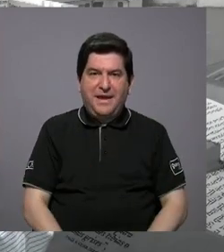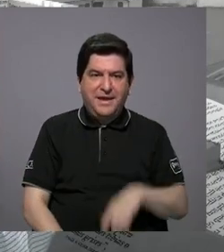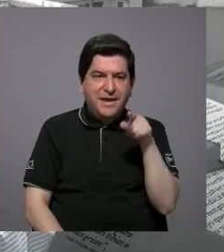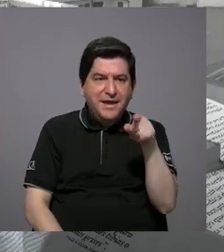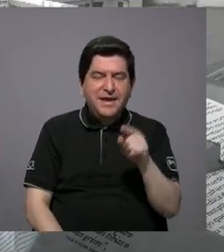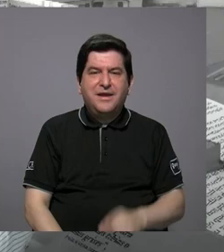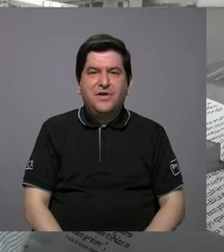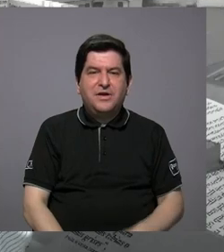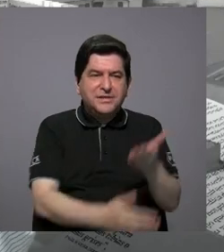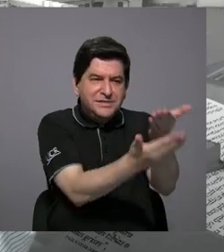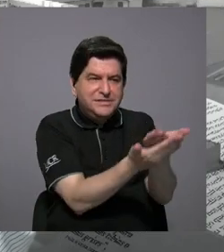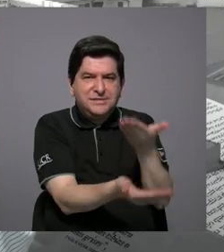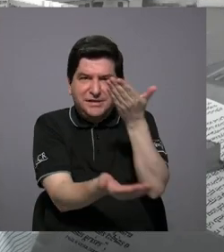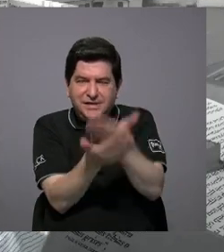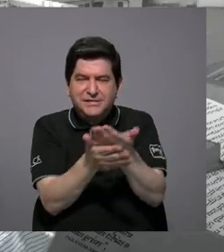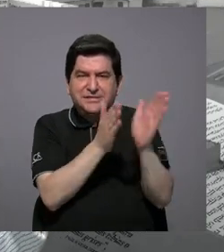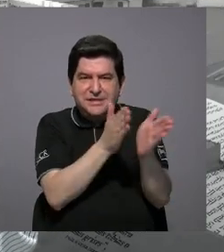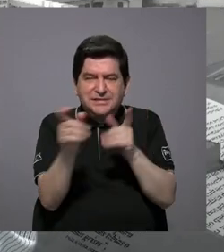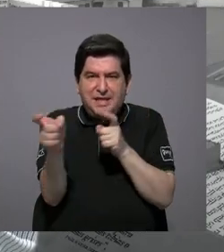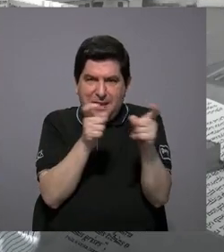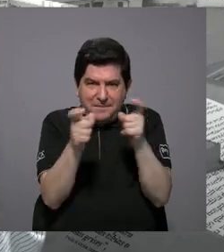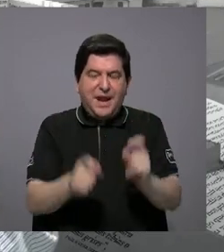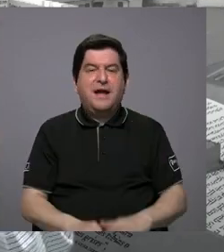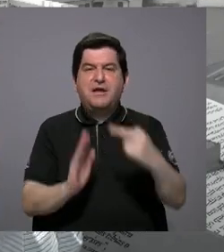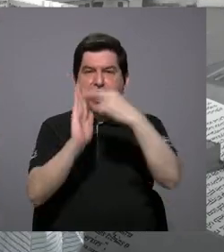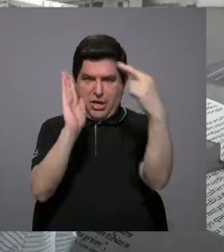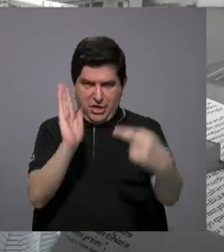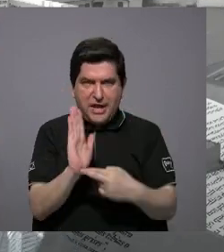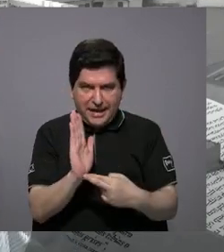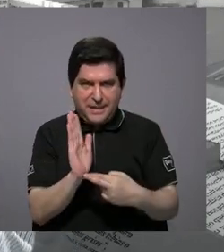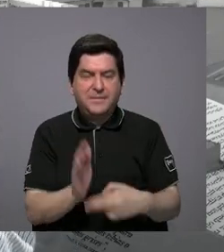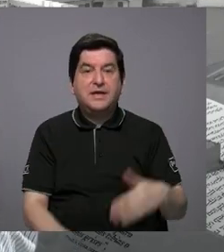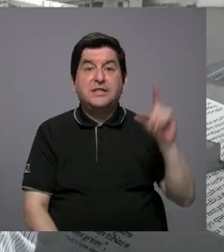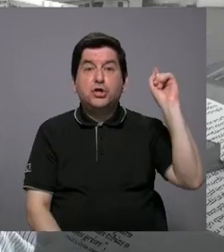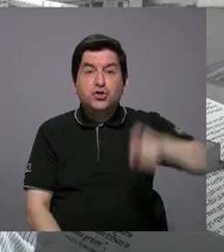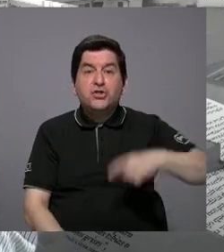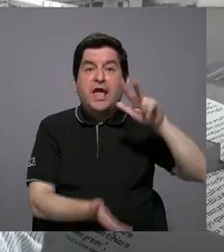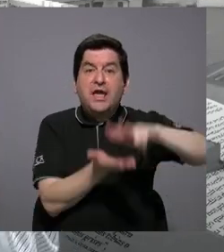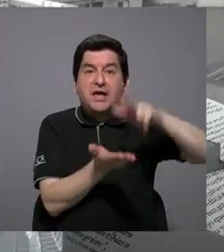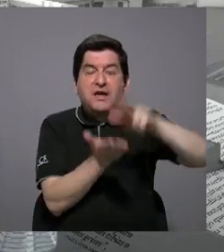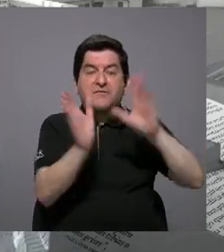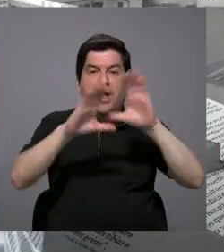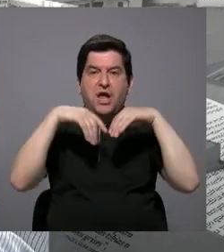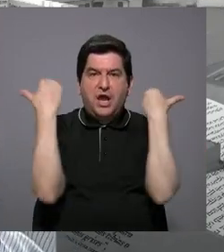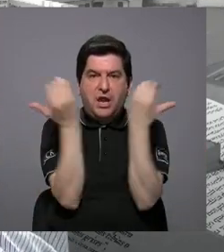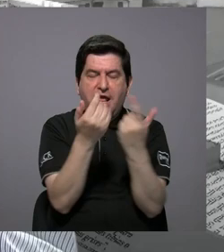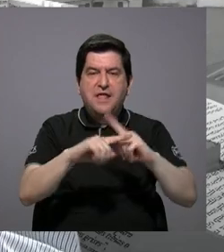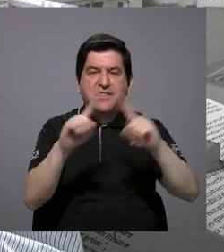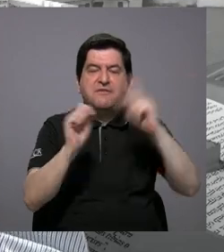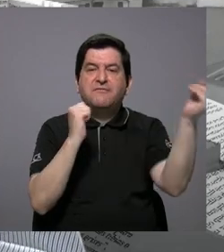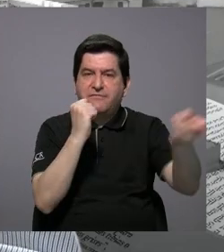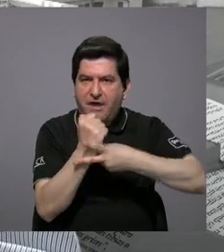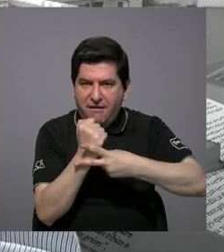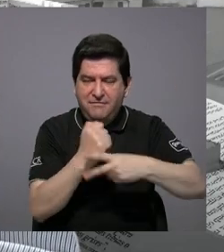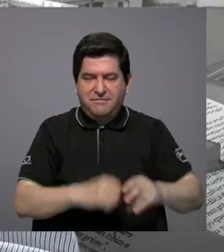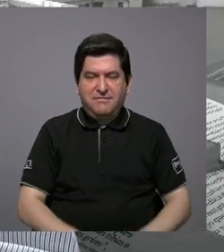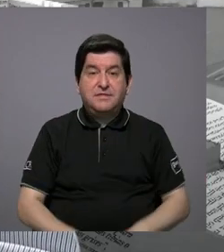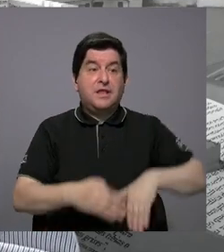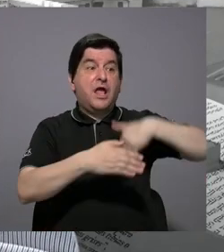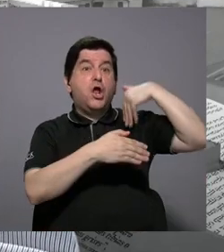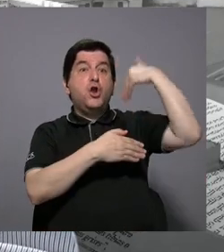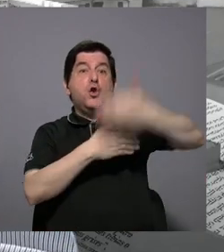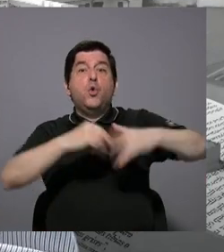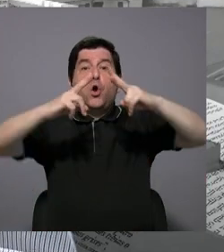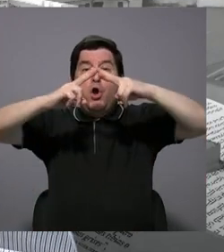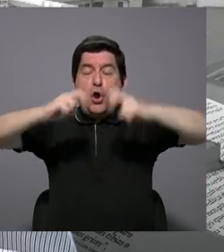propuestas de plan regulador y esos reglamentos tienen que ser aprobados por el Consejo en varias ocasiones y luego